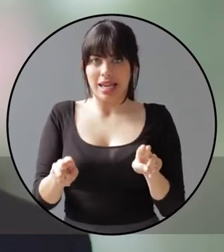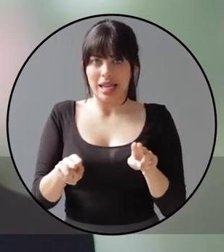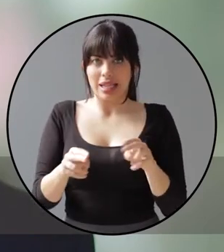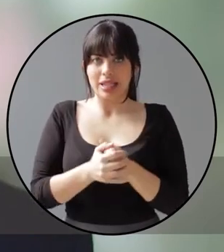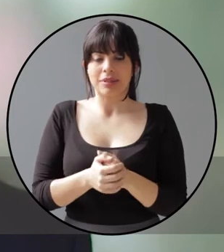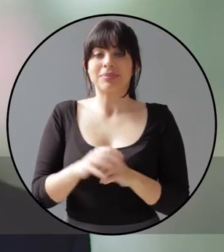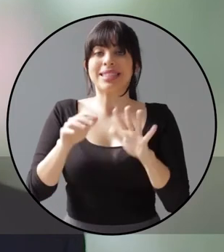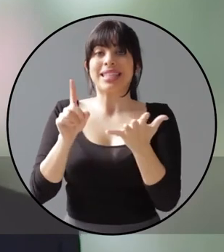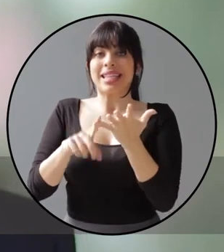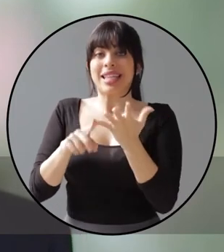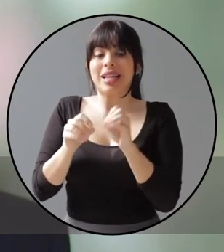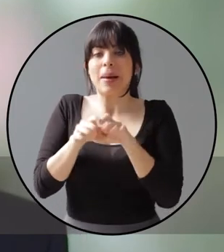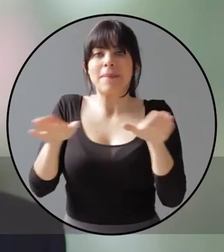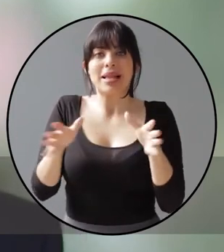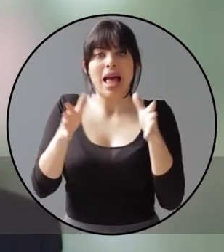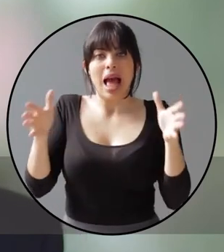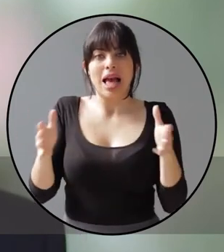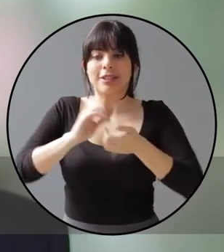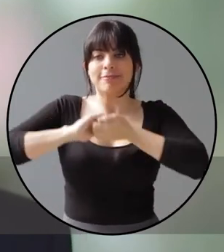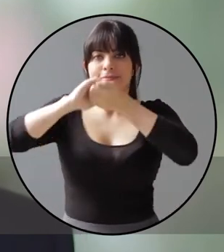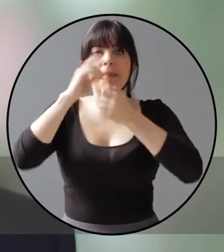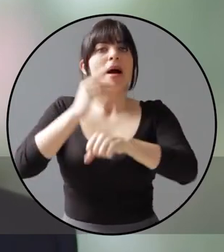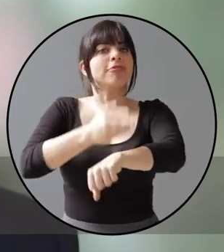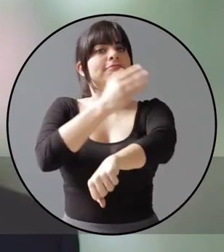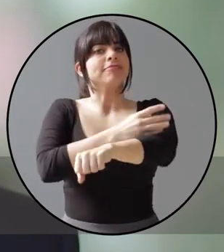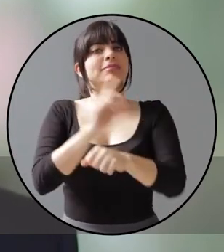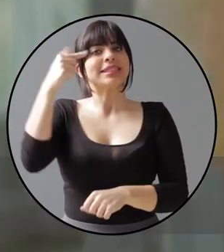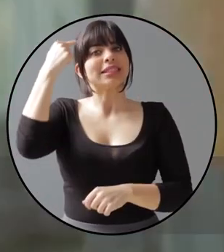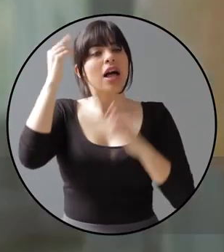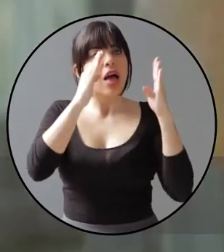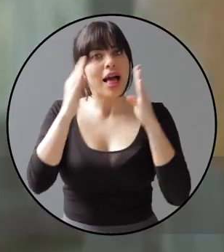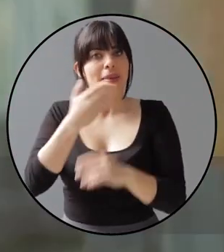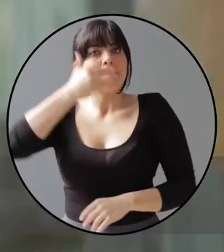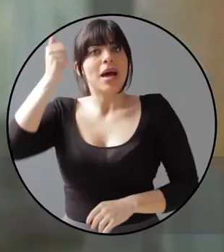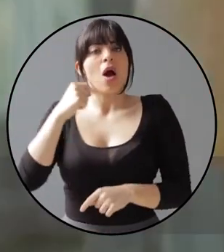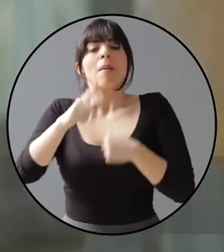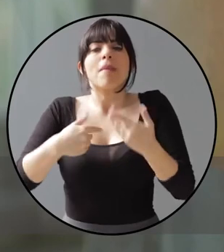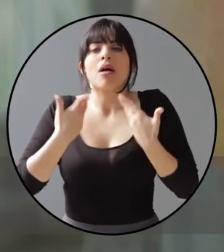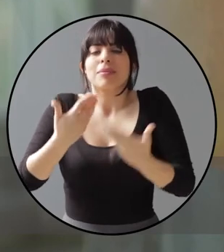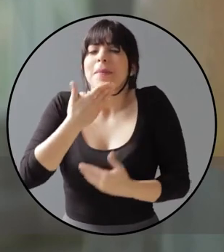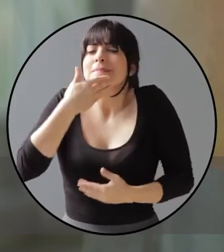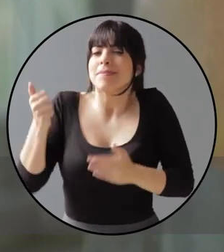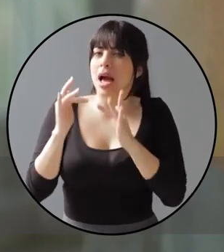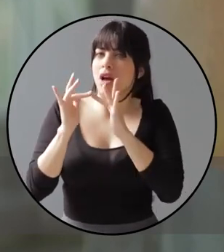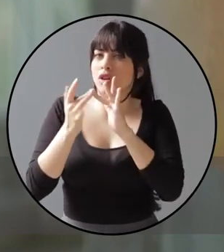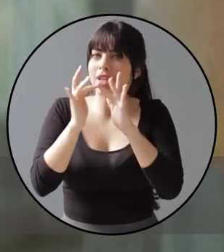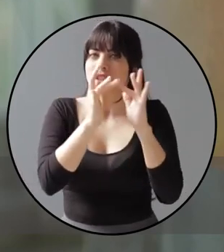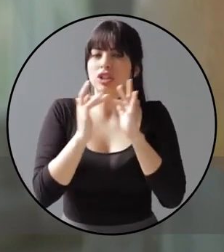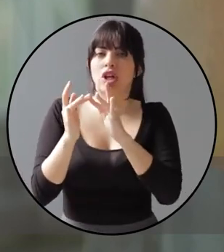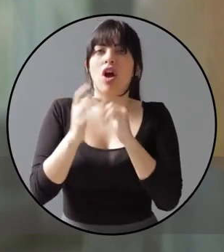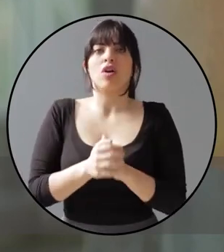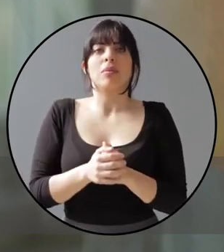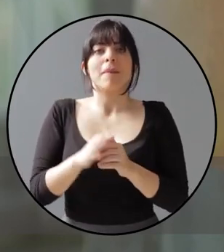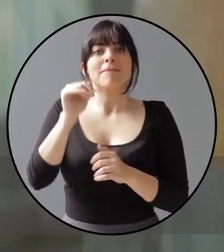Quinto, red de banda ancha solidaria. Para mejorar la atención del Estado, nos aseguraremos de suministrar la mejor conexión